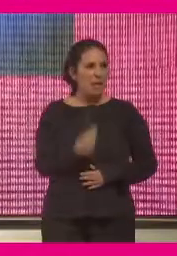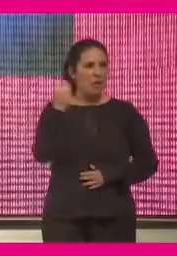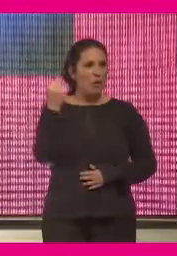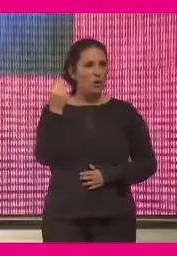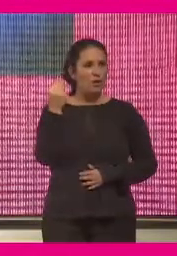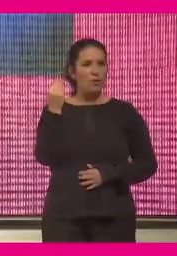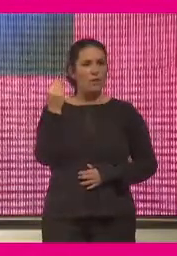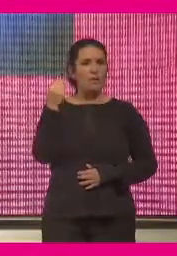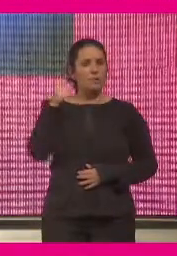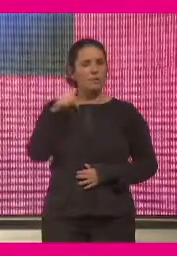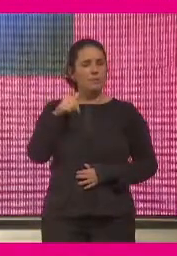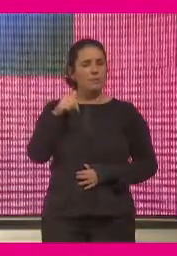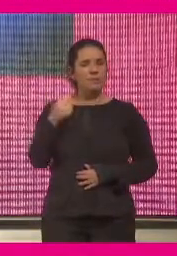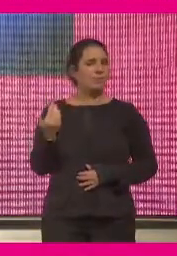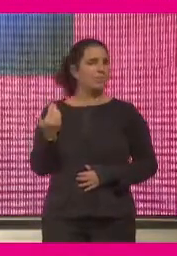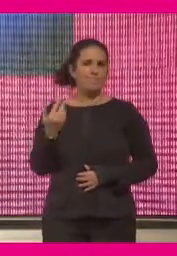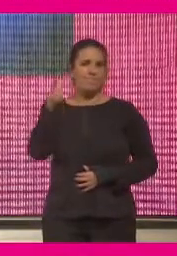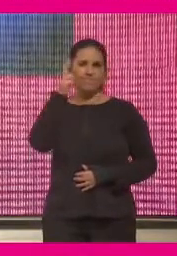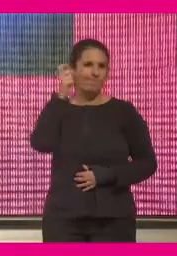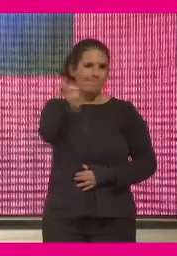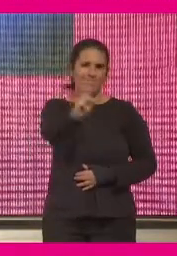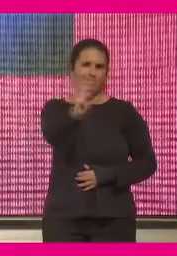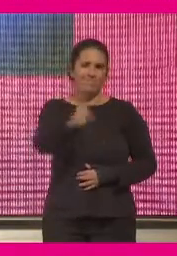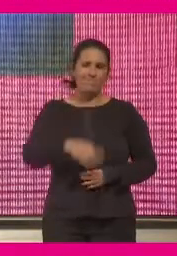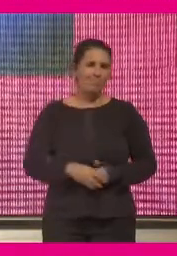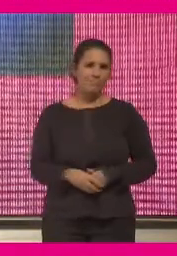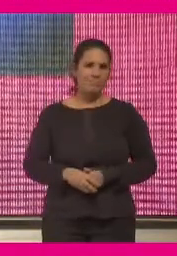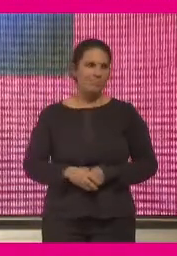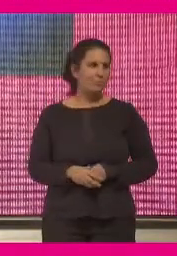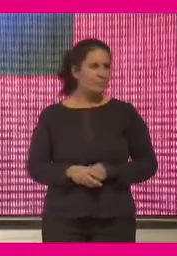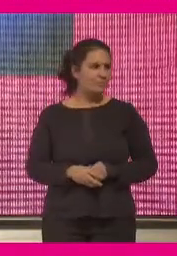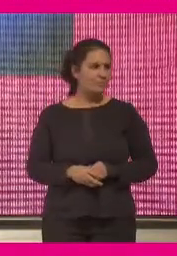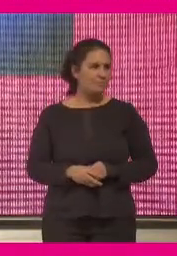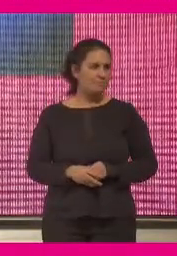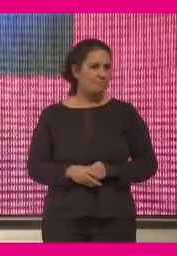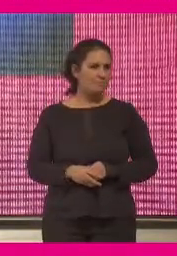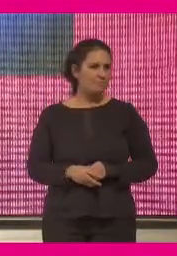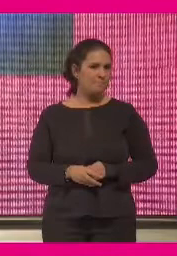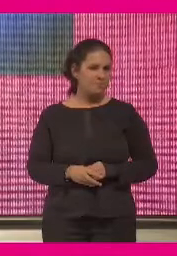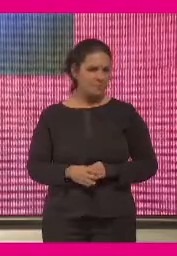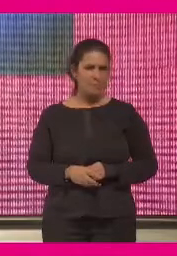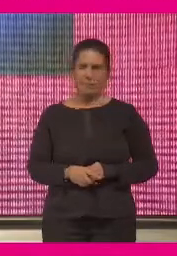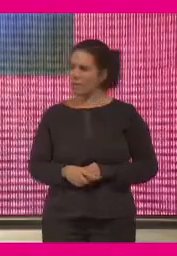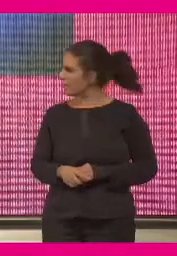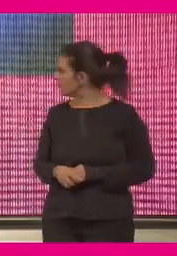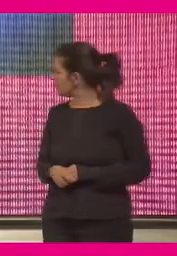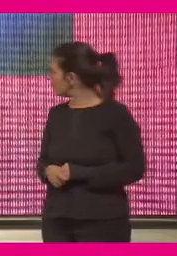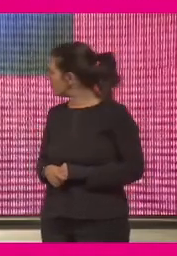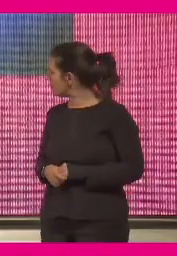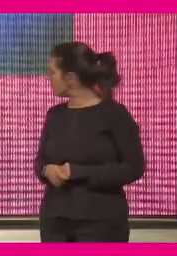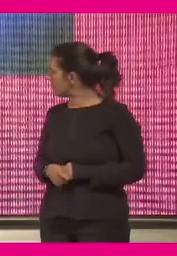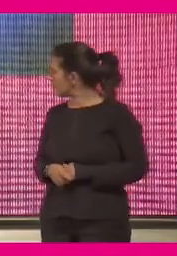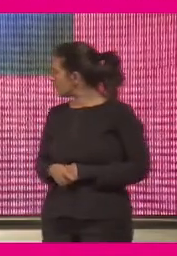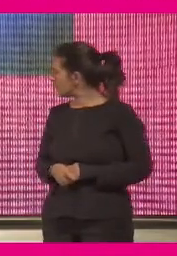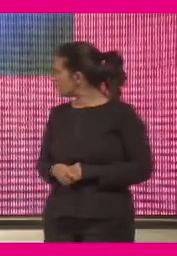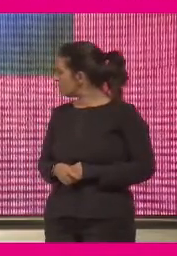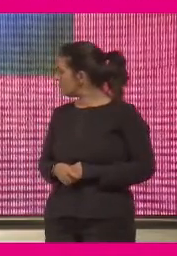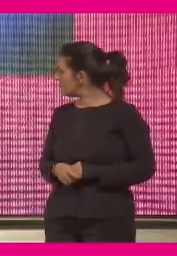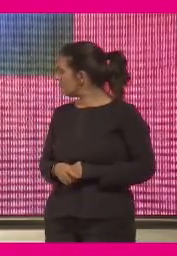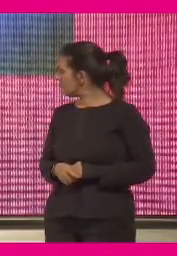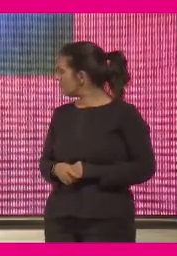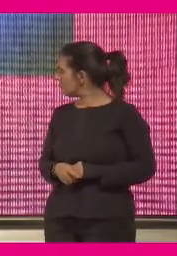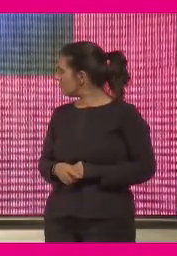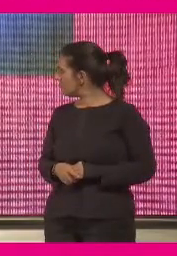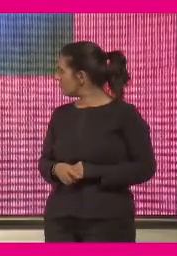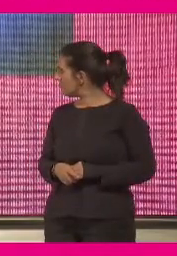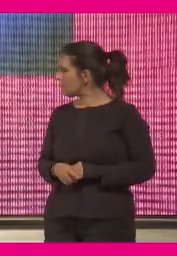nuestra contribución al PIB europeo. Pero resulta que este 11% es totalmente irregular, totalmente heterogéneo. Somos el número